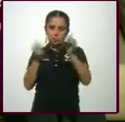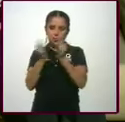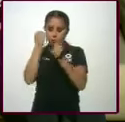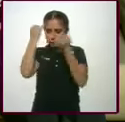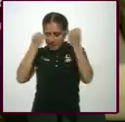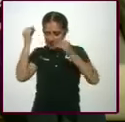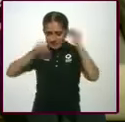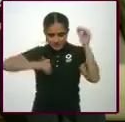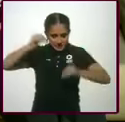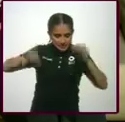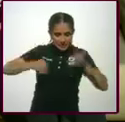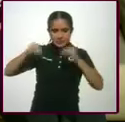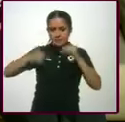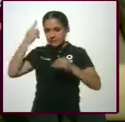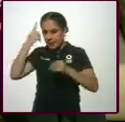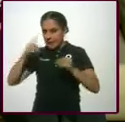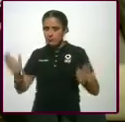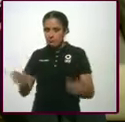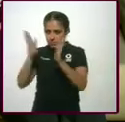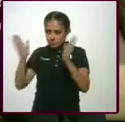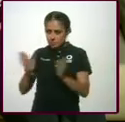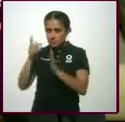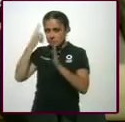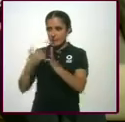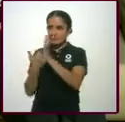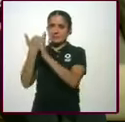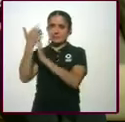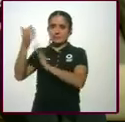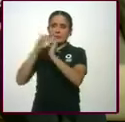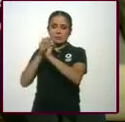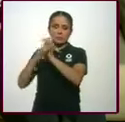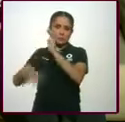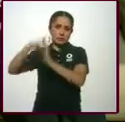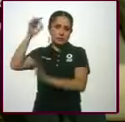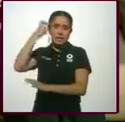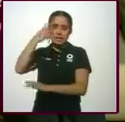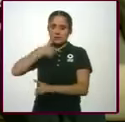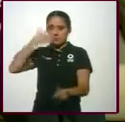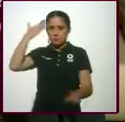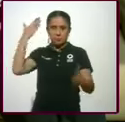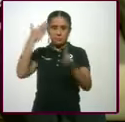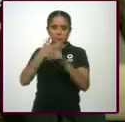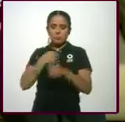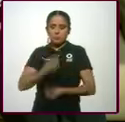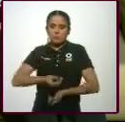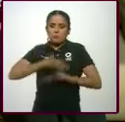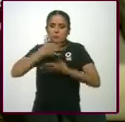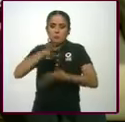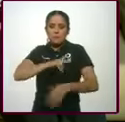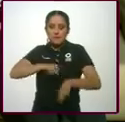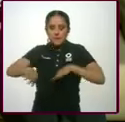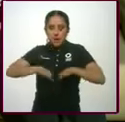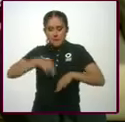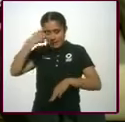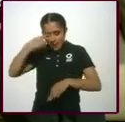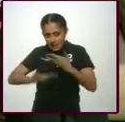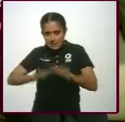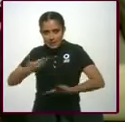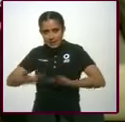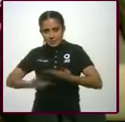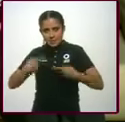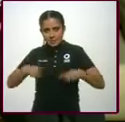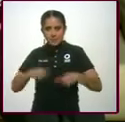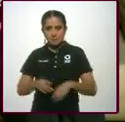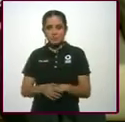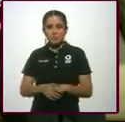del estudio, del trabajo y de la vocación que tenemos para servir. Y lo vamos a hacer.